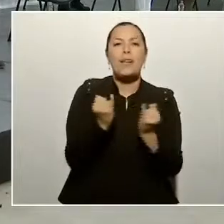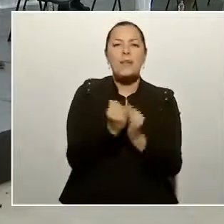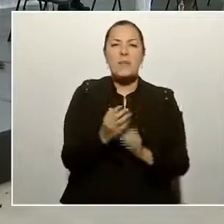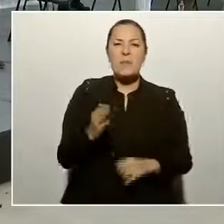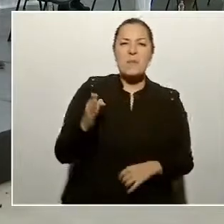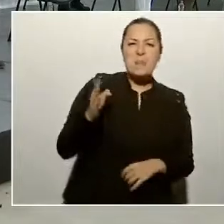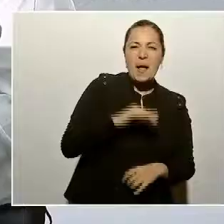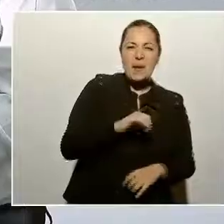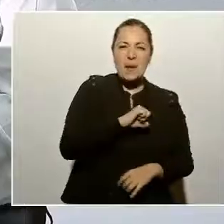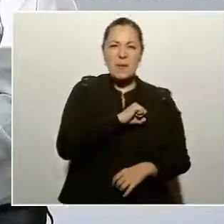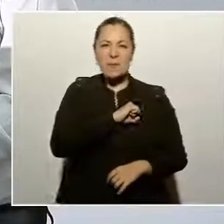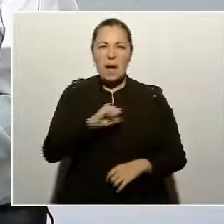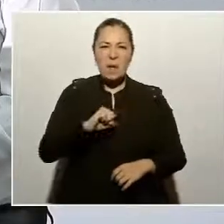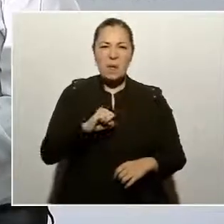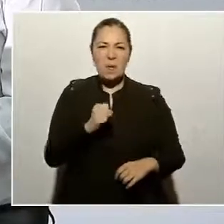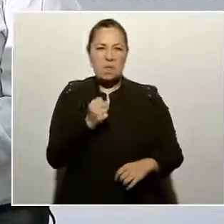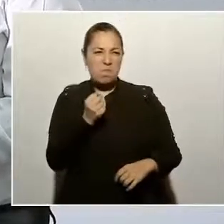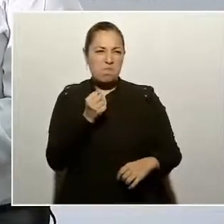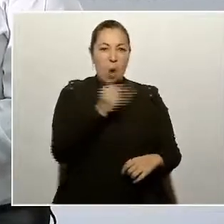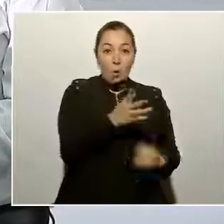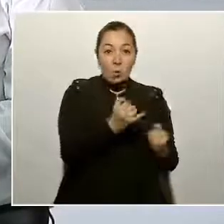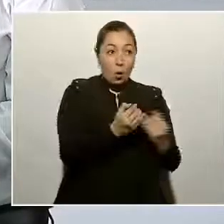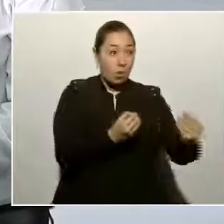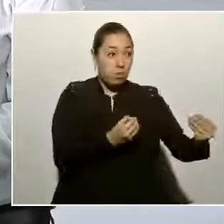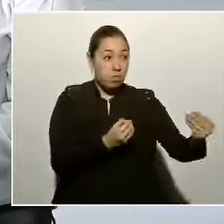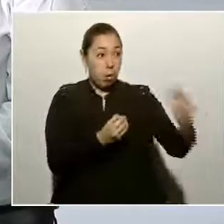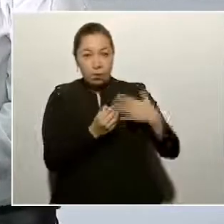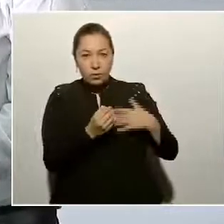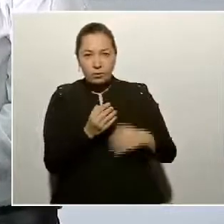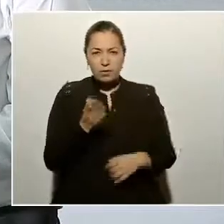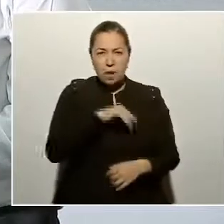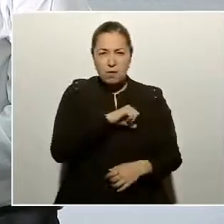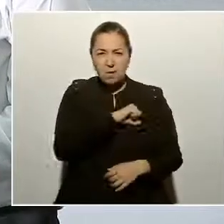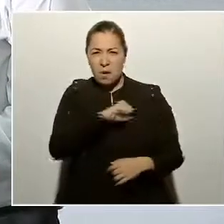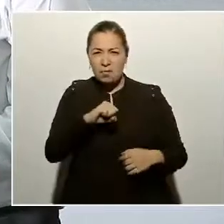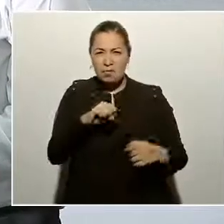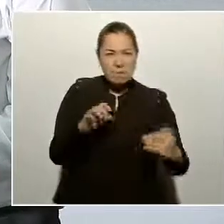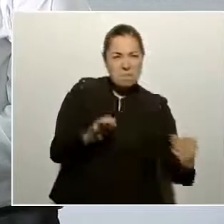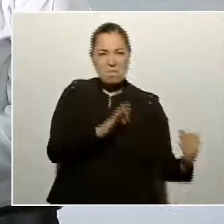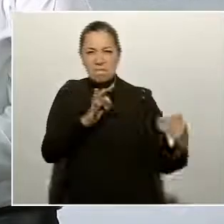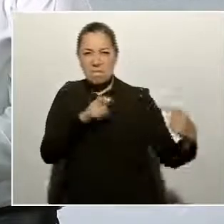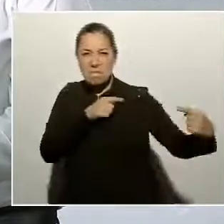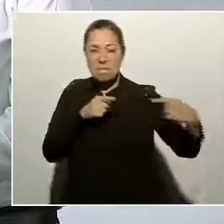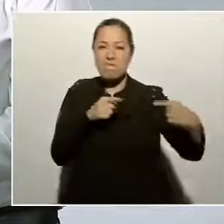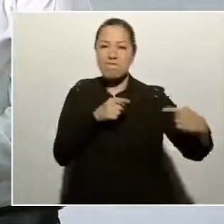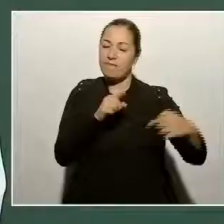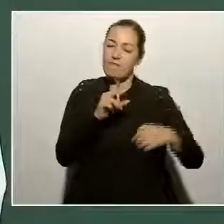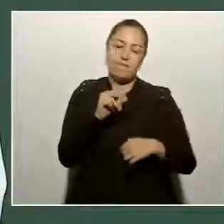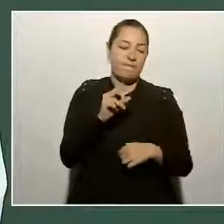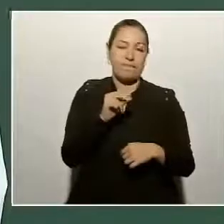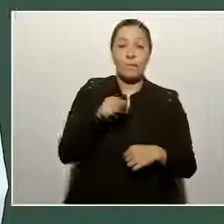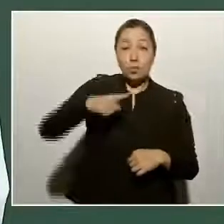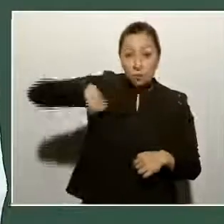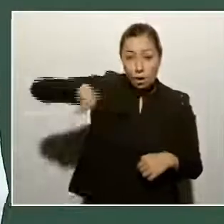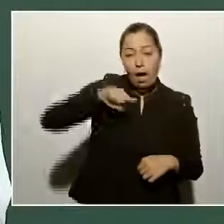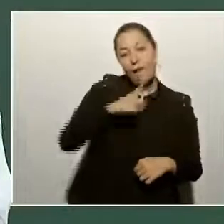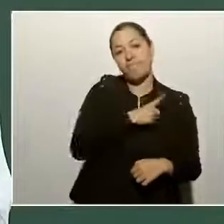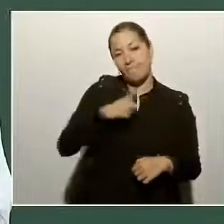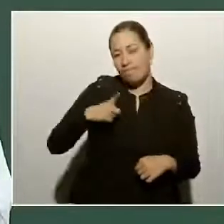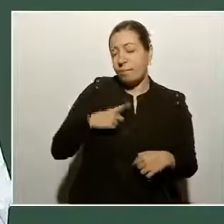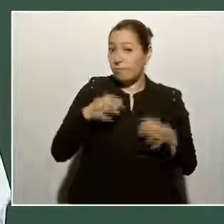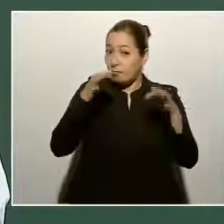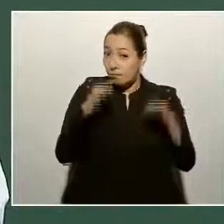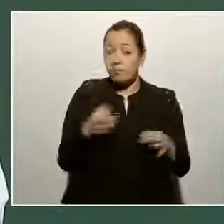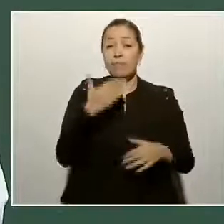El mal hay que enfrentarlo haciendo el bien. Por eso,